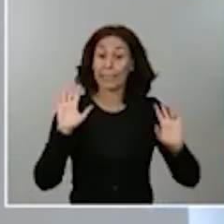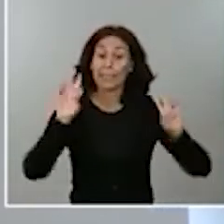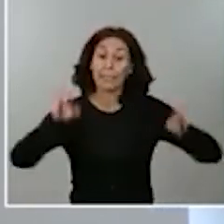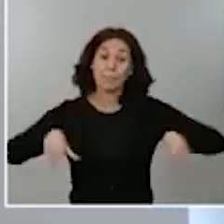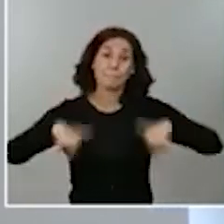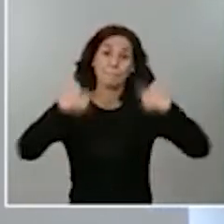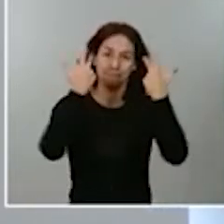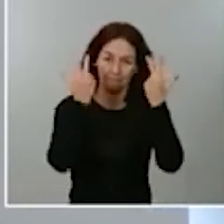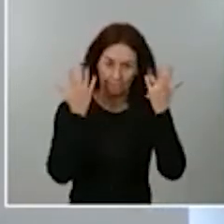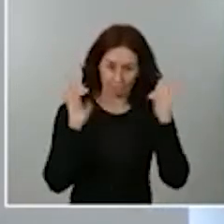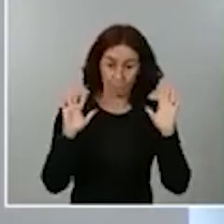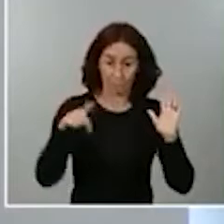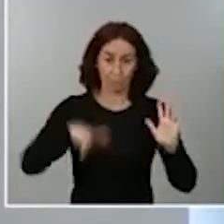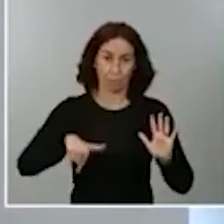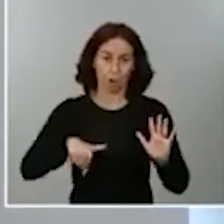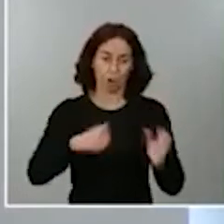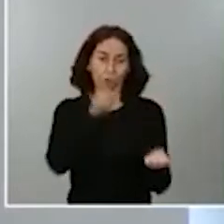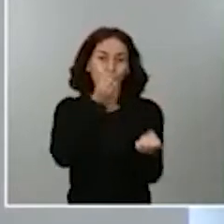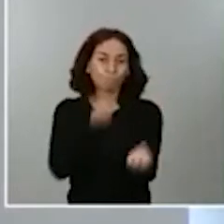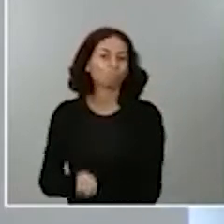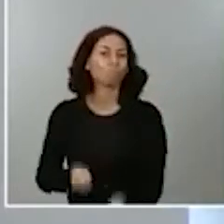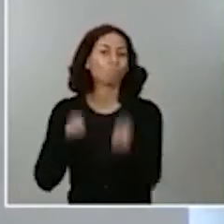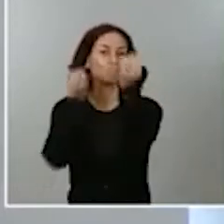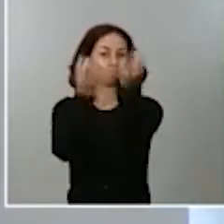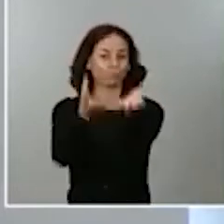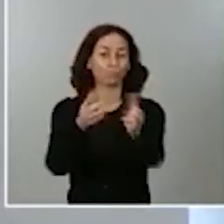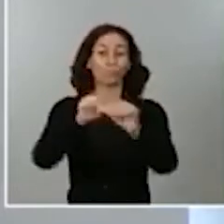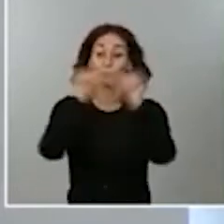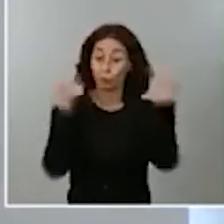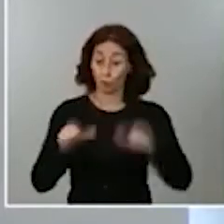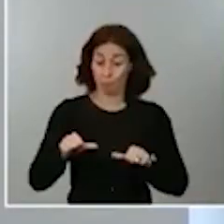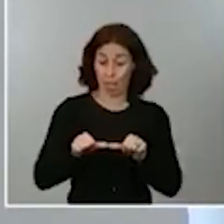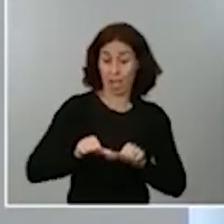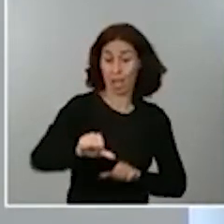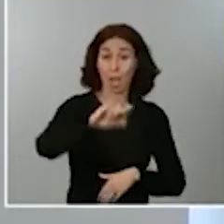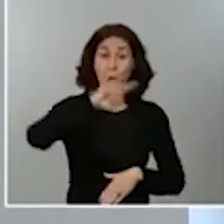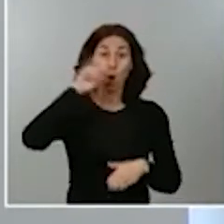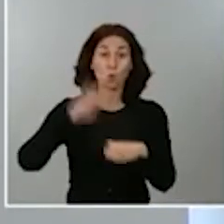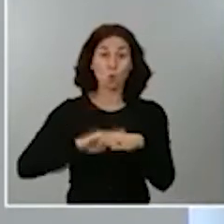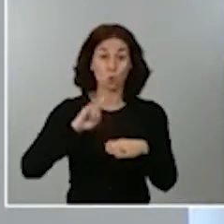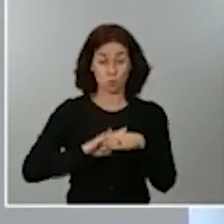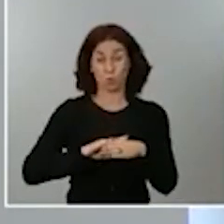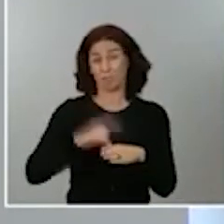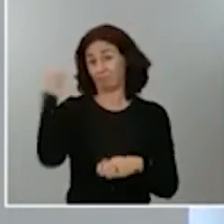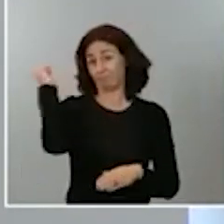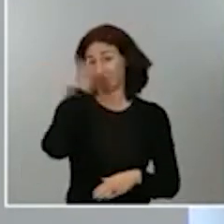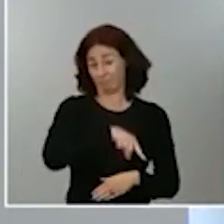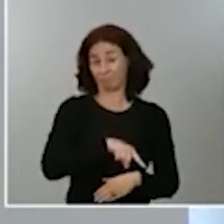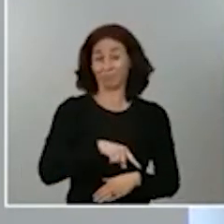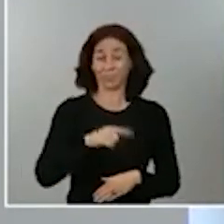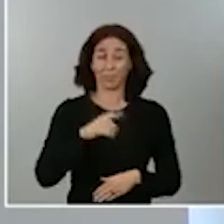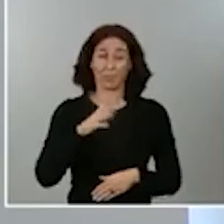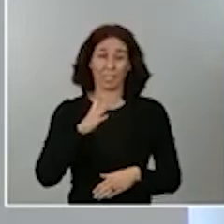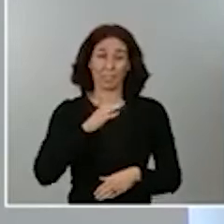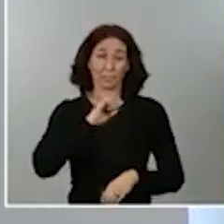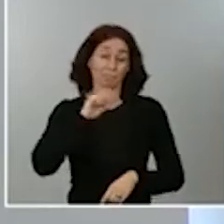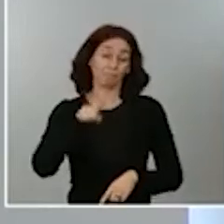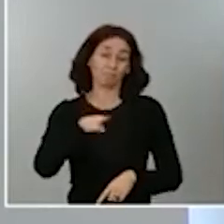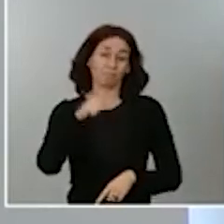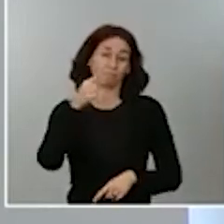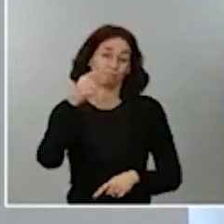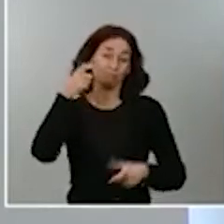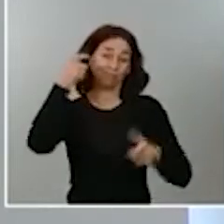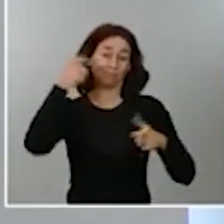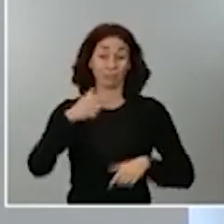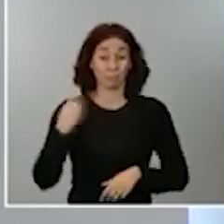forma expresa, porque el próximo lunes es la patrona de la Guardia Civil y que haga un reconocimiento expreso a esas mujeres y a esos